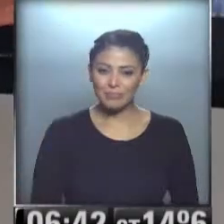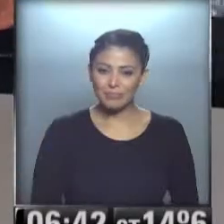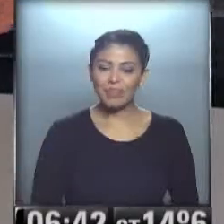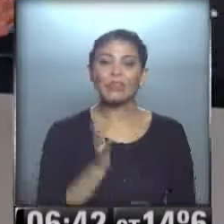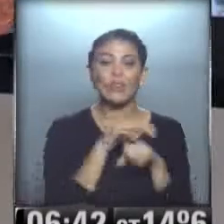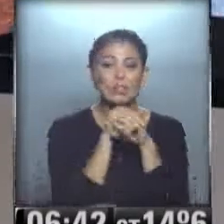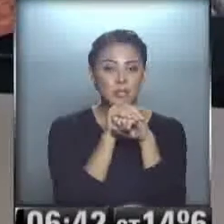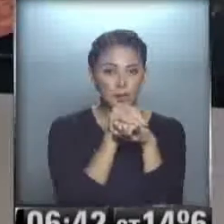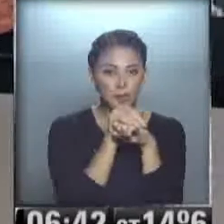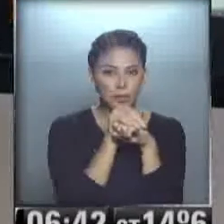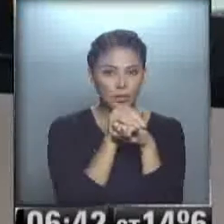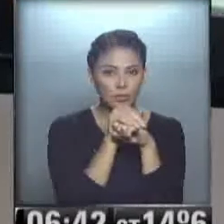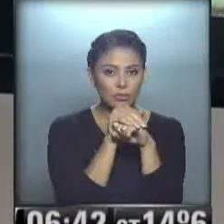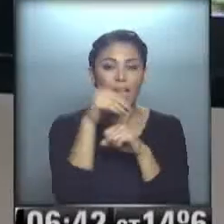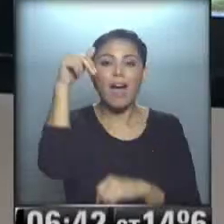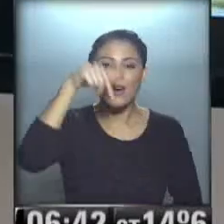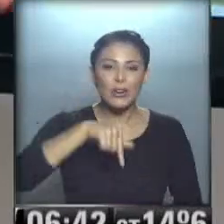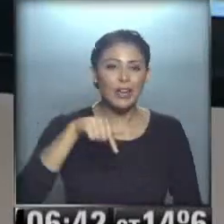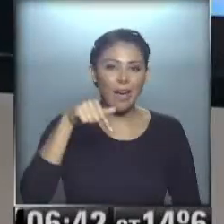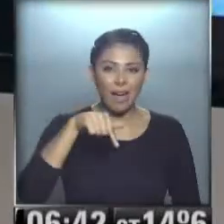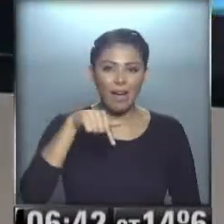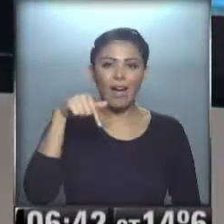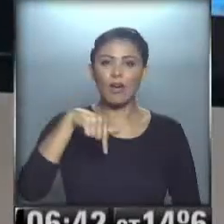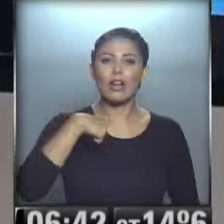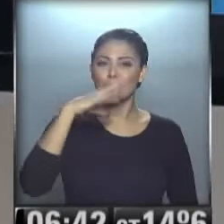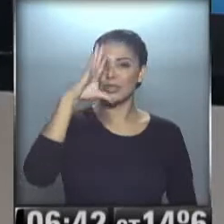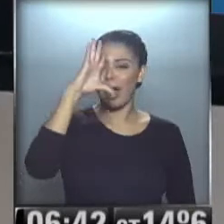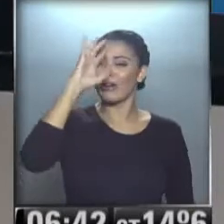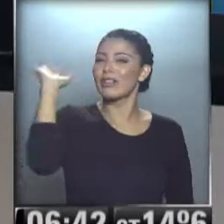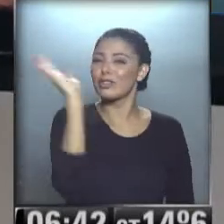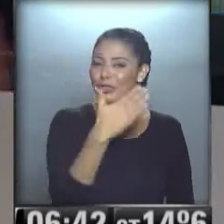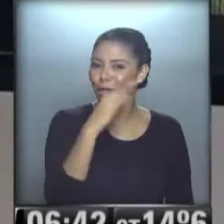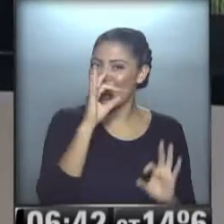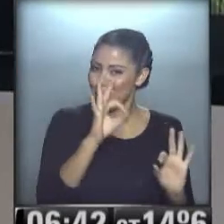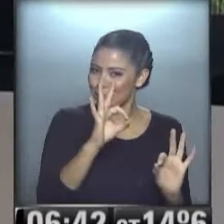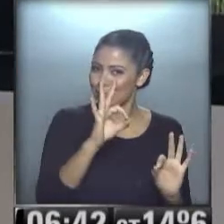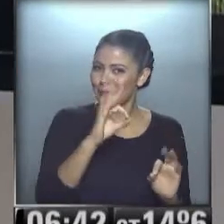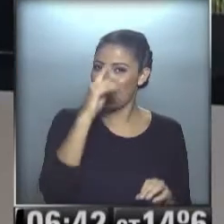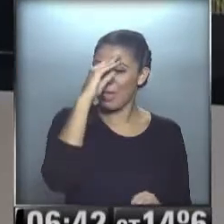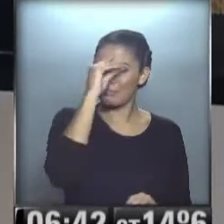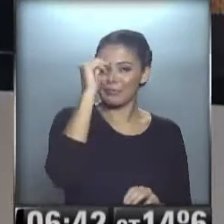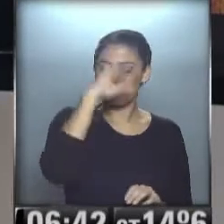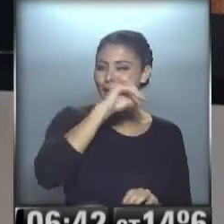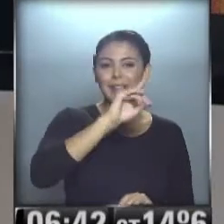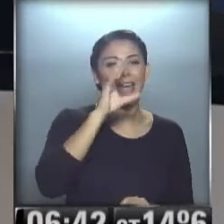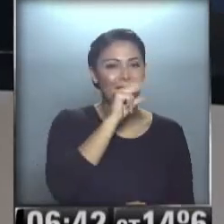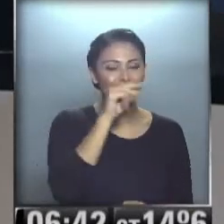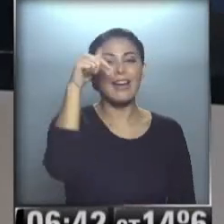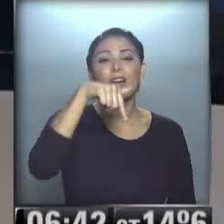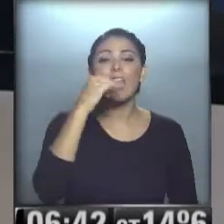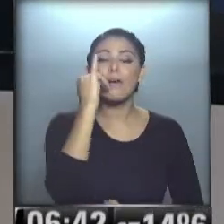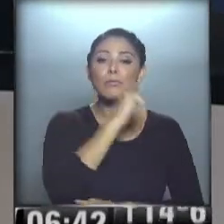...queridísimos amigos... ...ahora... ...que ya no me olvidé... ...de ninguna zona... ...no me la salteé... ...vamos a una